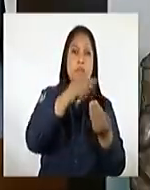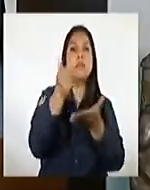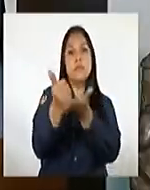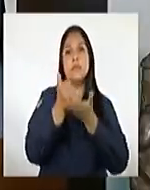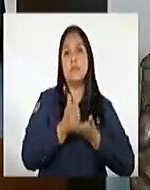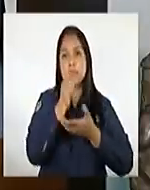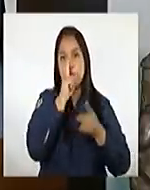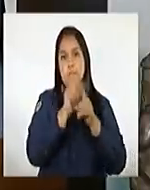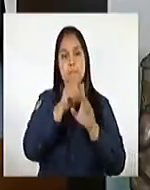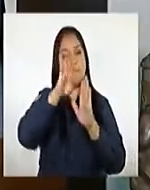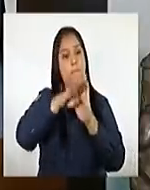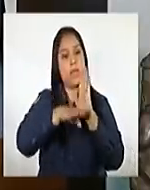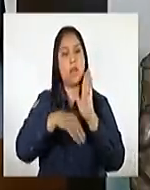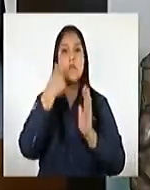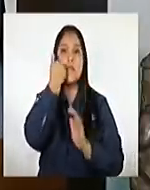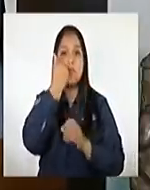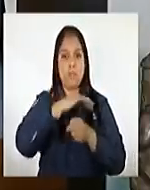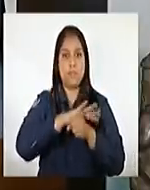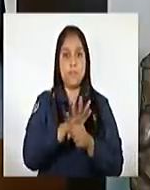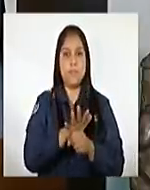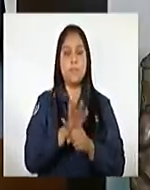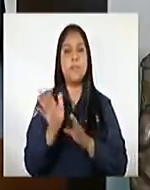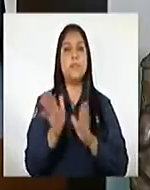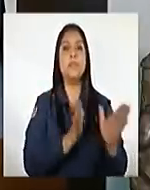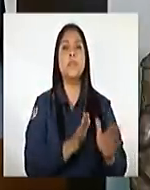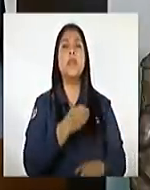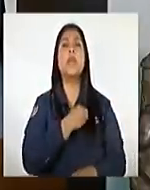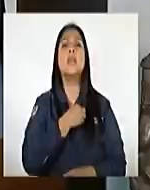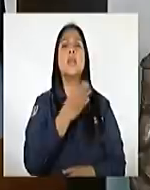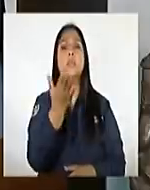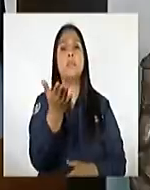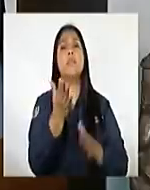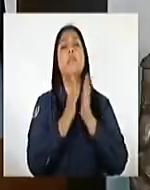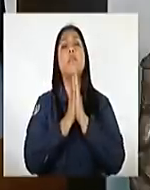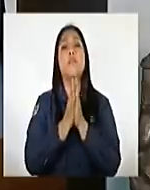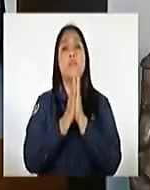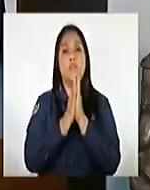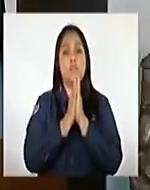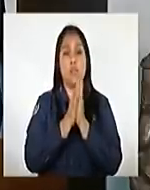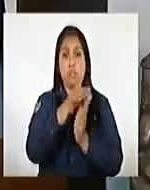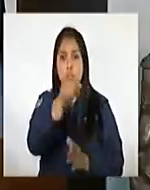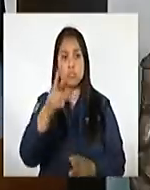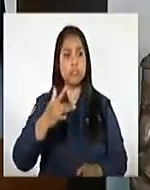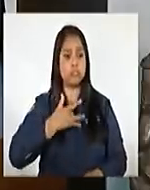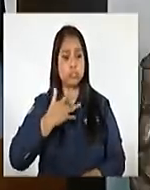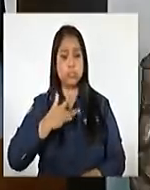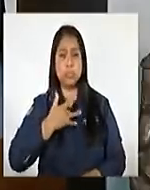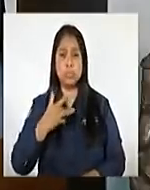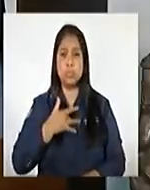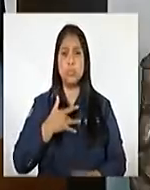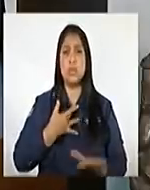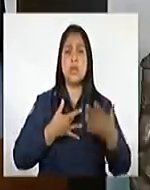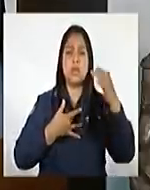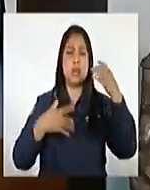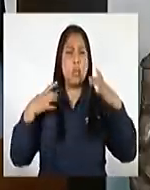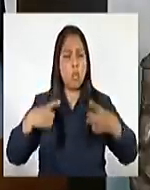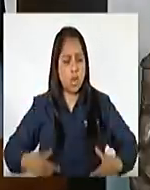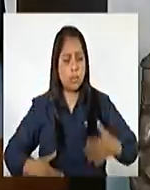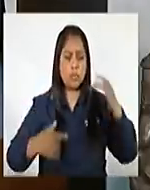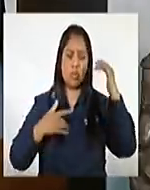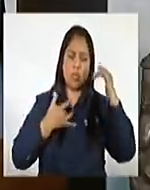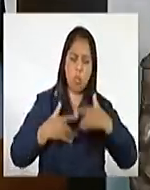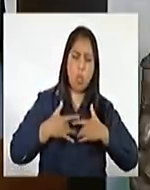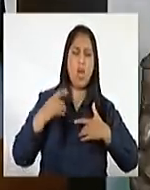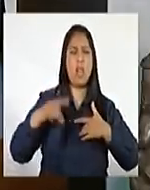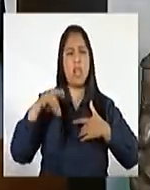contagio. Quiero solicitarles que, por favor, si sienten algún síntoma, si les duele el cuerpo,